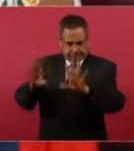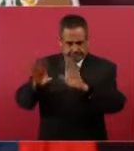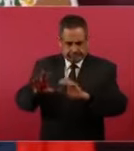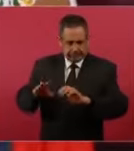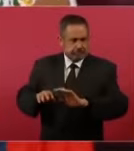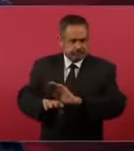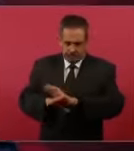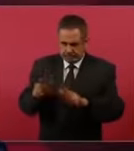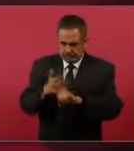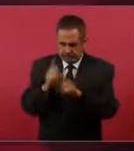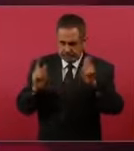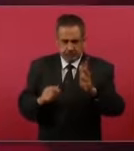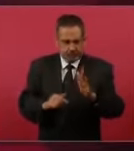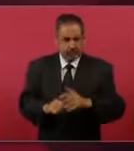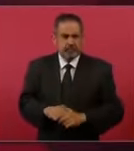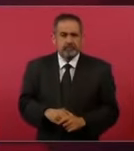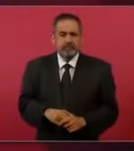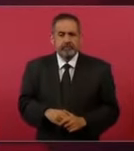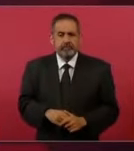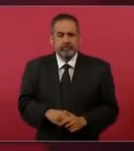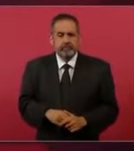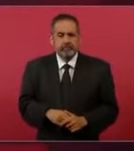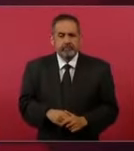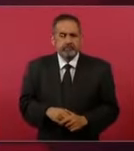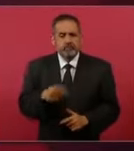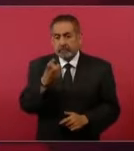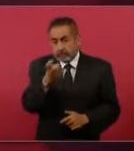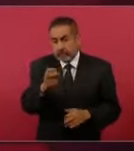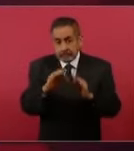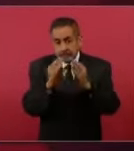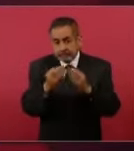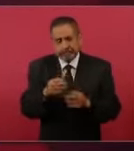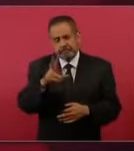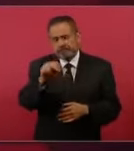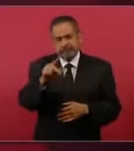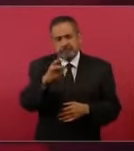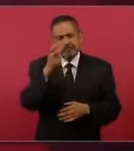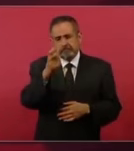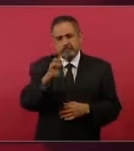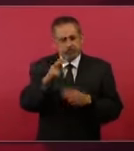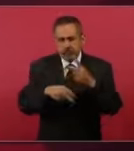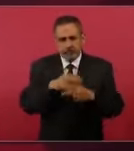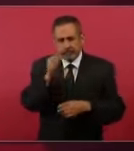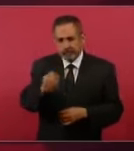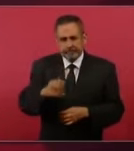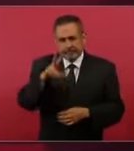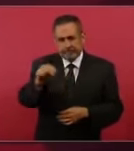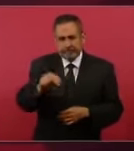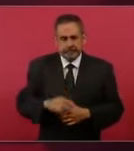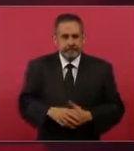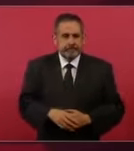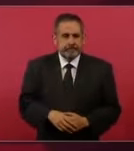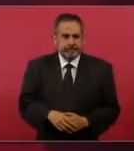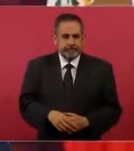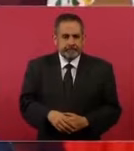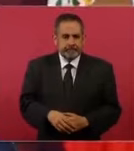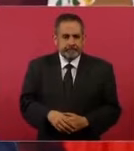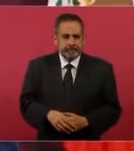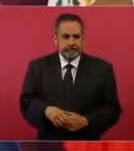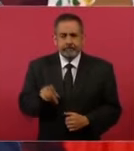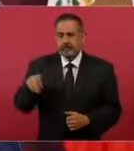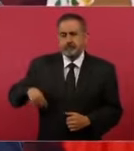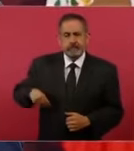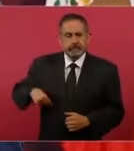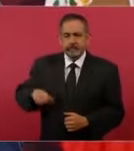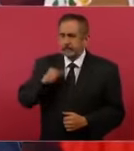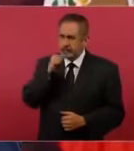ese no es el modo, eso no lo vamos a aceptar. O sea, son inocentes,